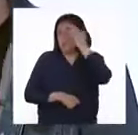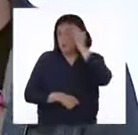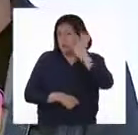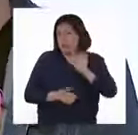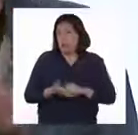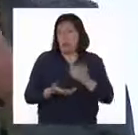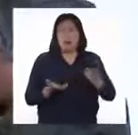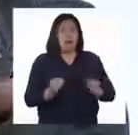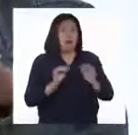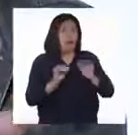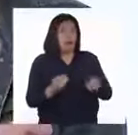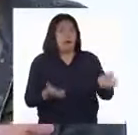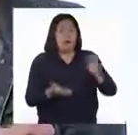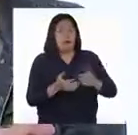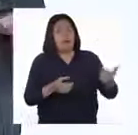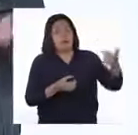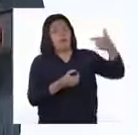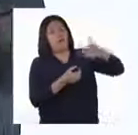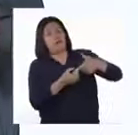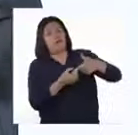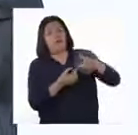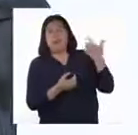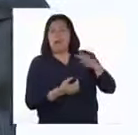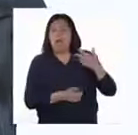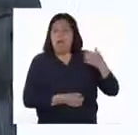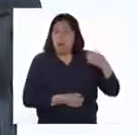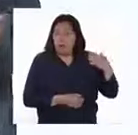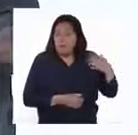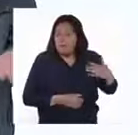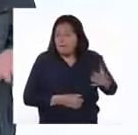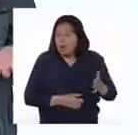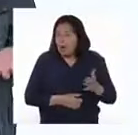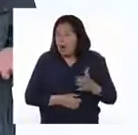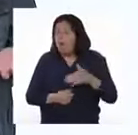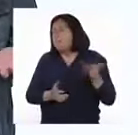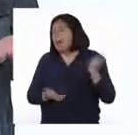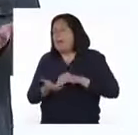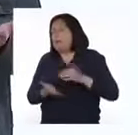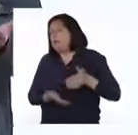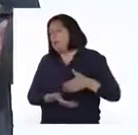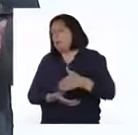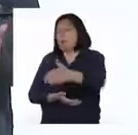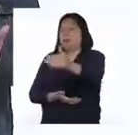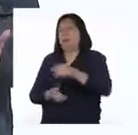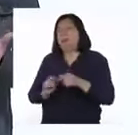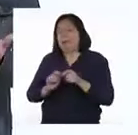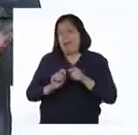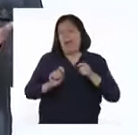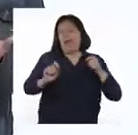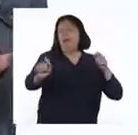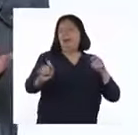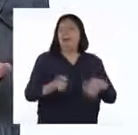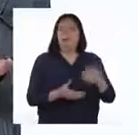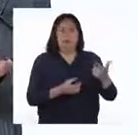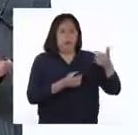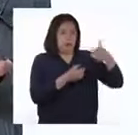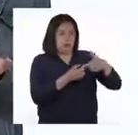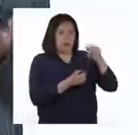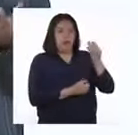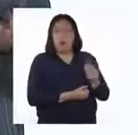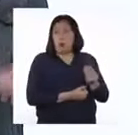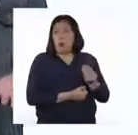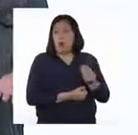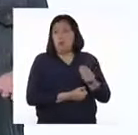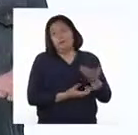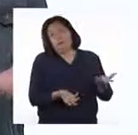que si le ponemos más gasolina, vamos a poder recorrer más kilómetros. Y si le ponemos menos gasolina,